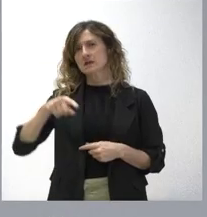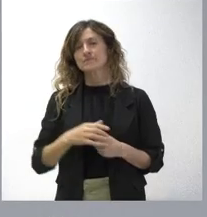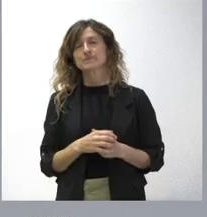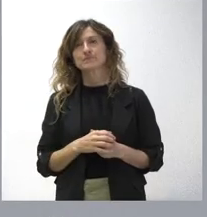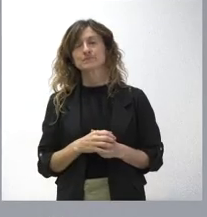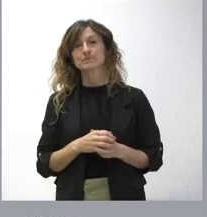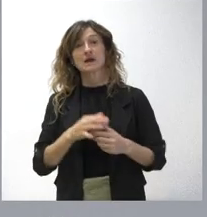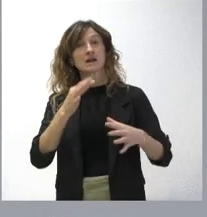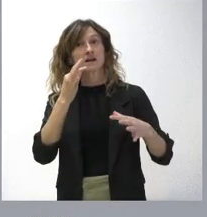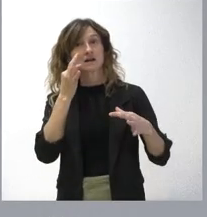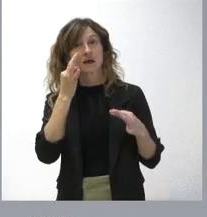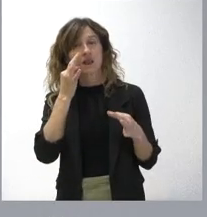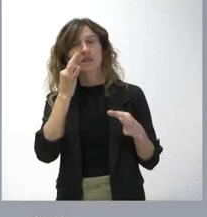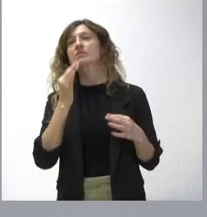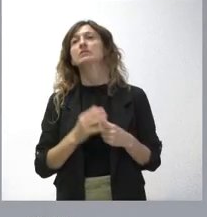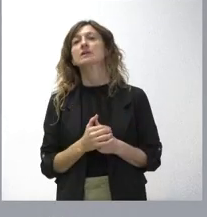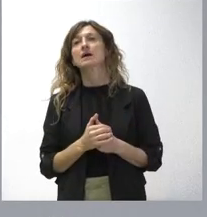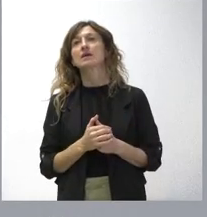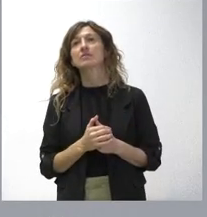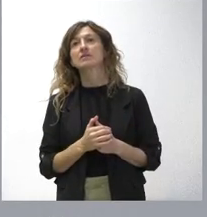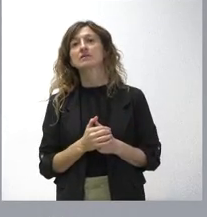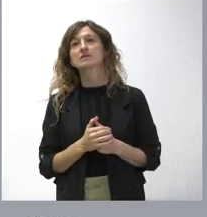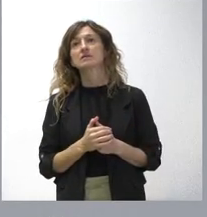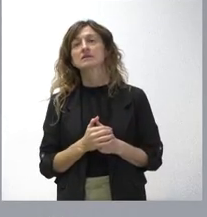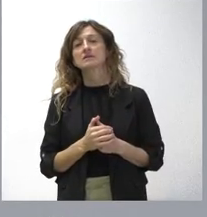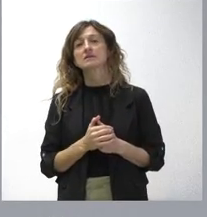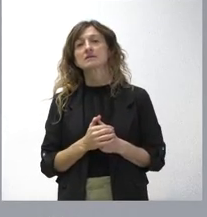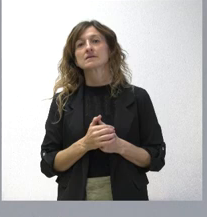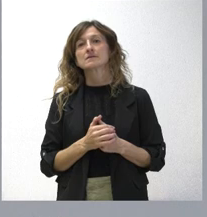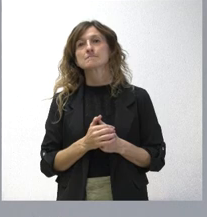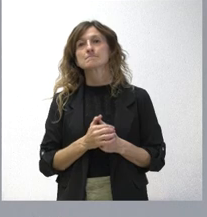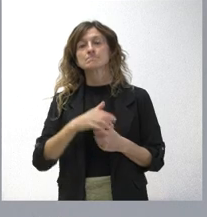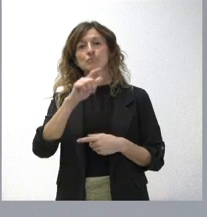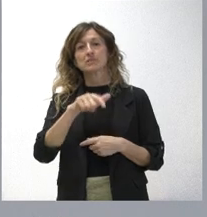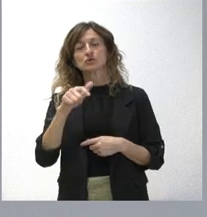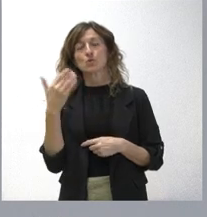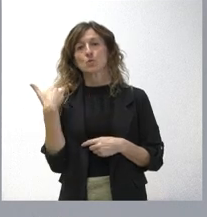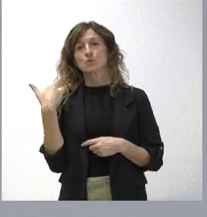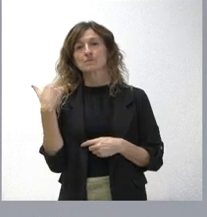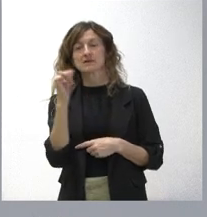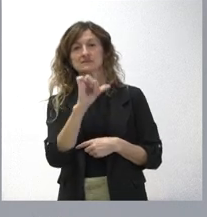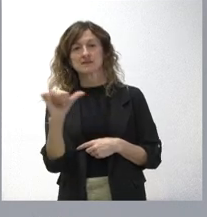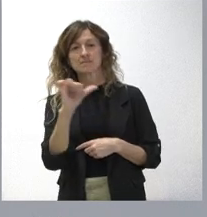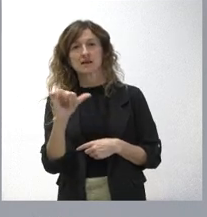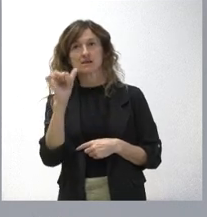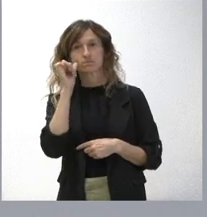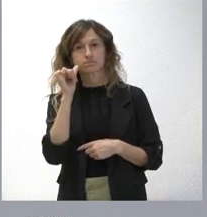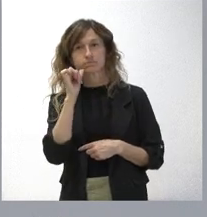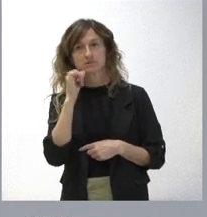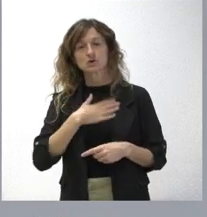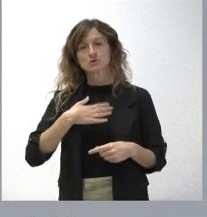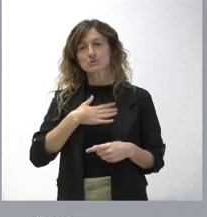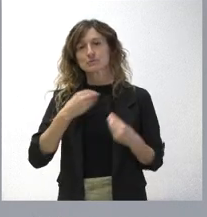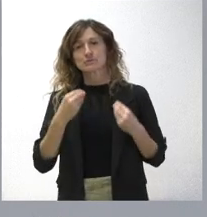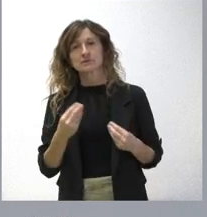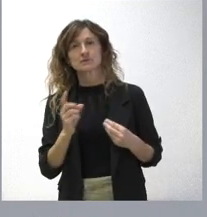en la realidad que hay incomodidades asociadas a las últimas semanas de gestación y